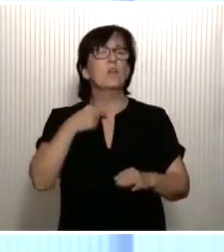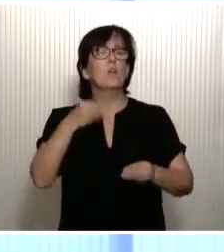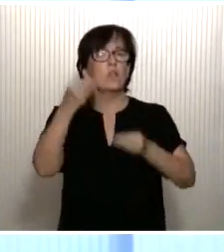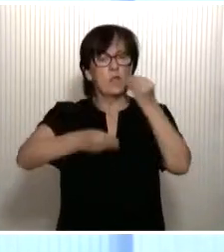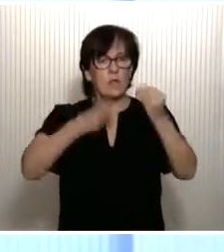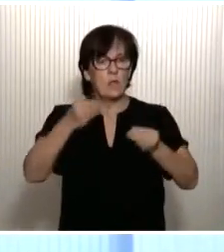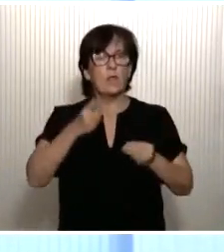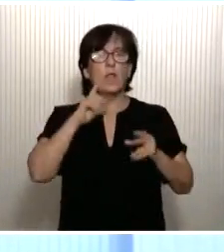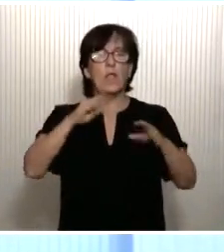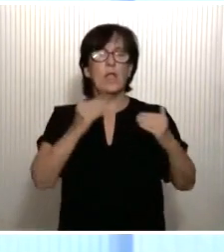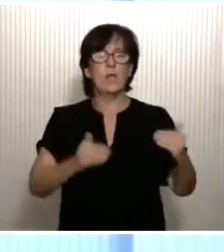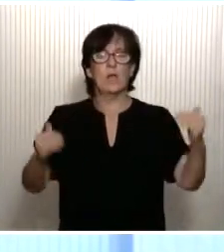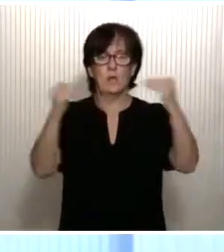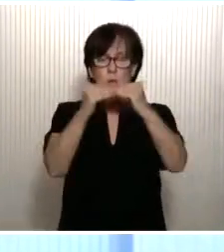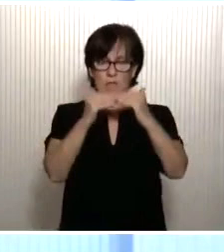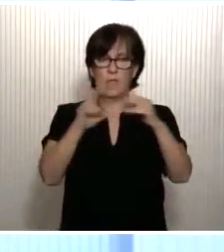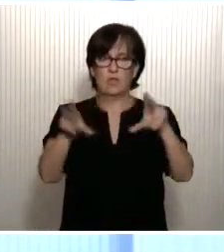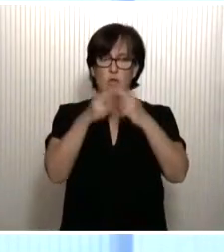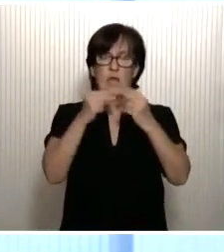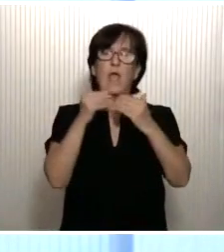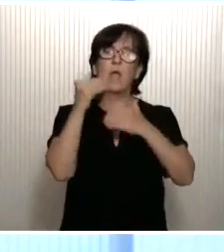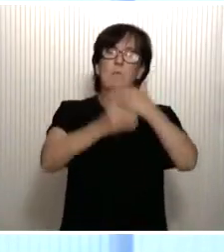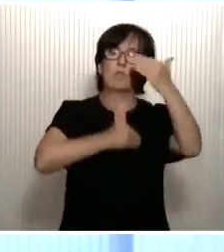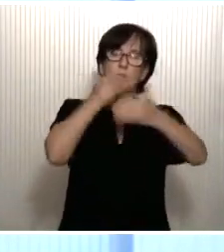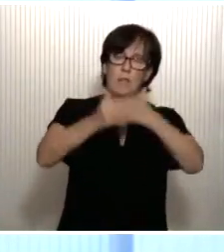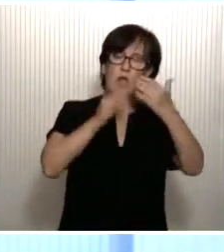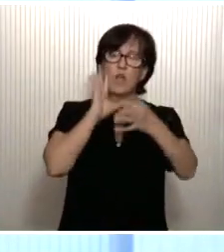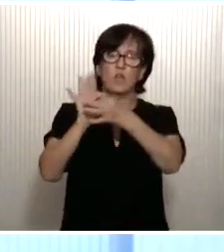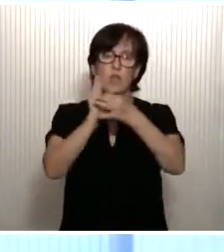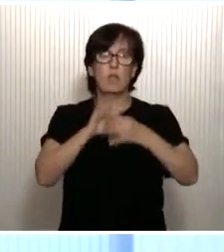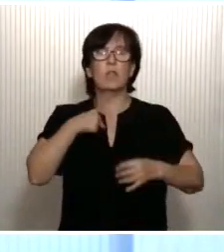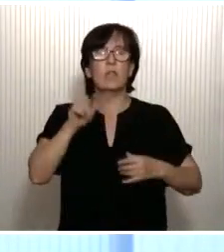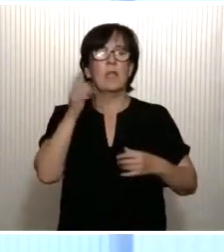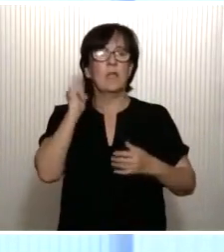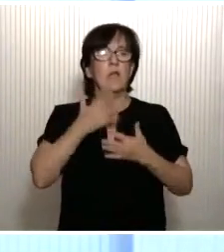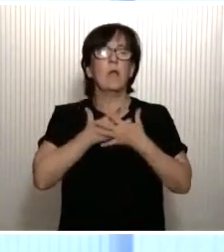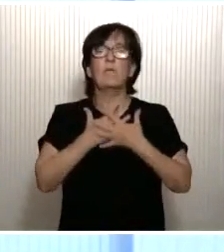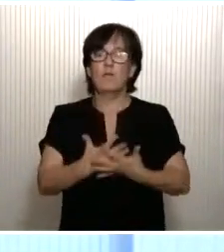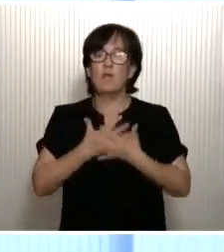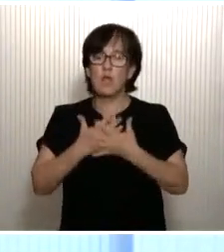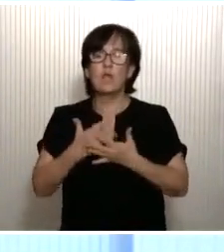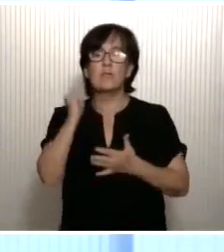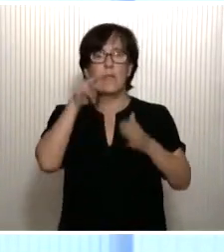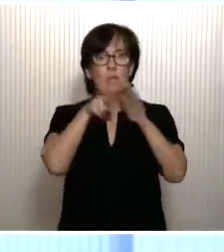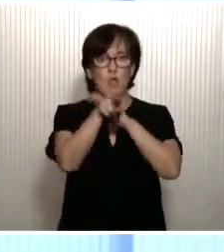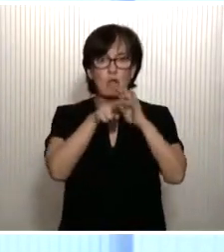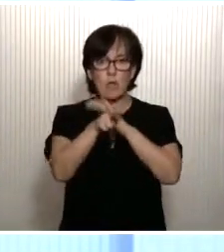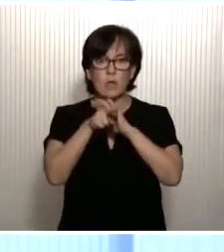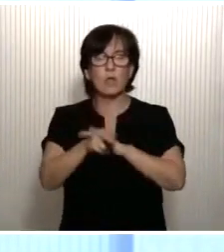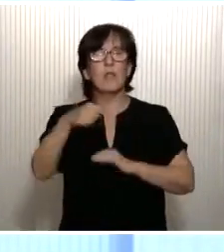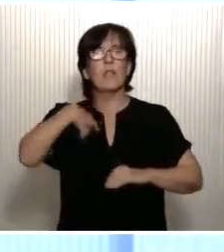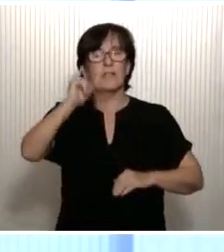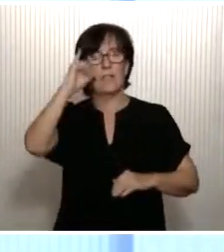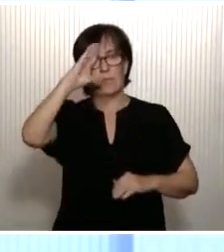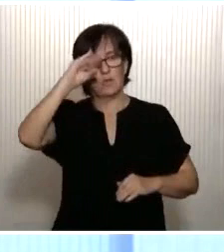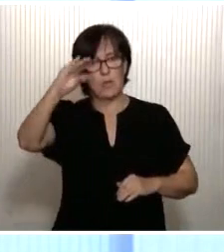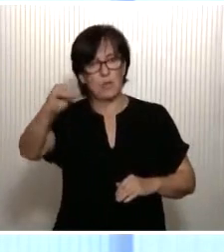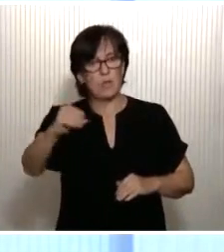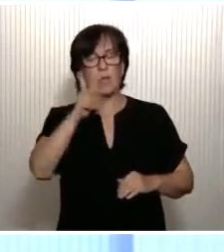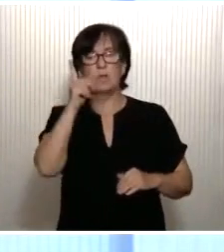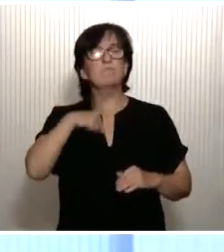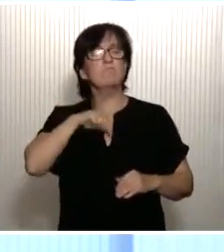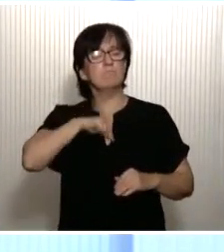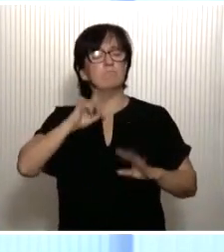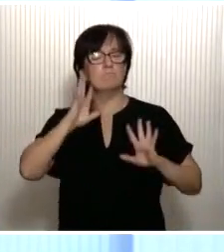en igualdad social y en cohesión territorial. Tenemos la voluntad, tenemos los recursos, tenemos el talento y tenemos el